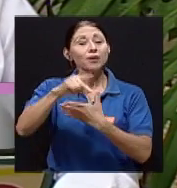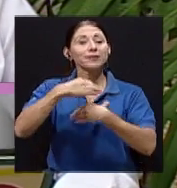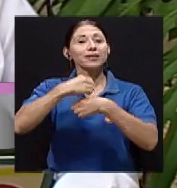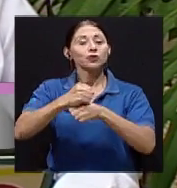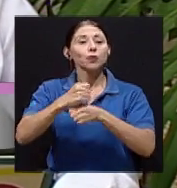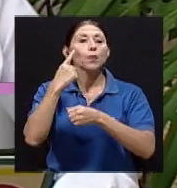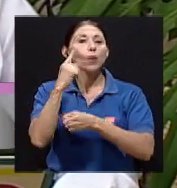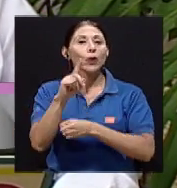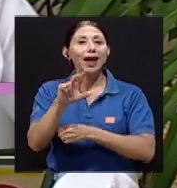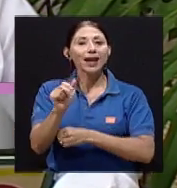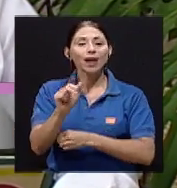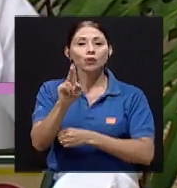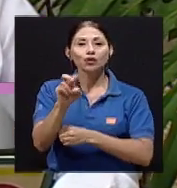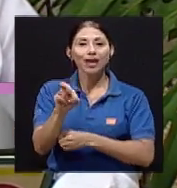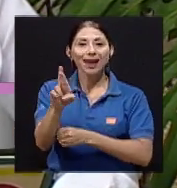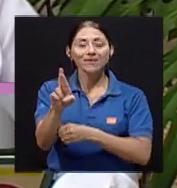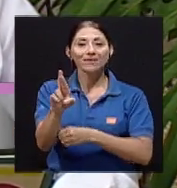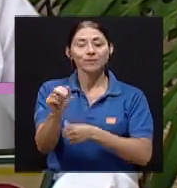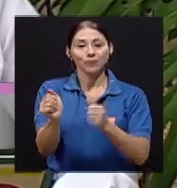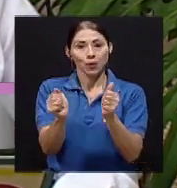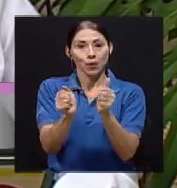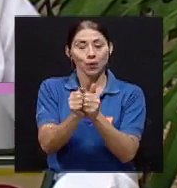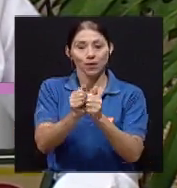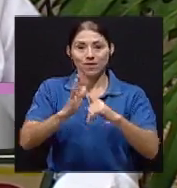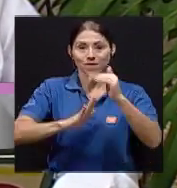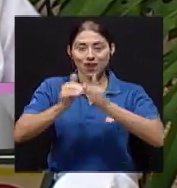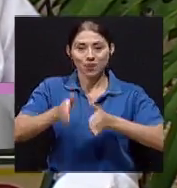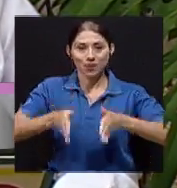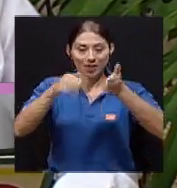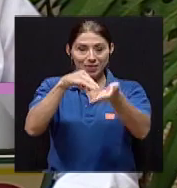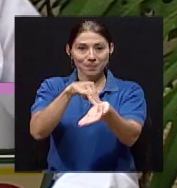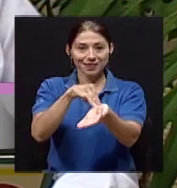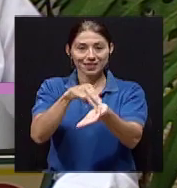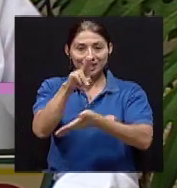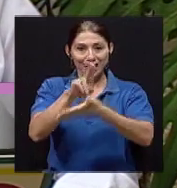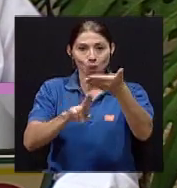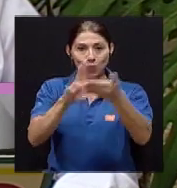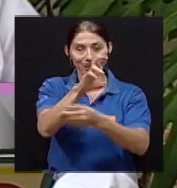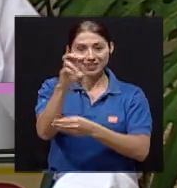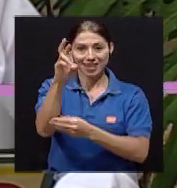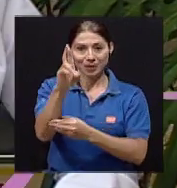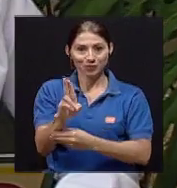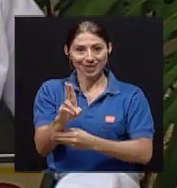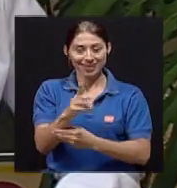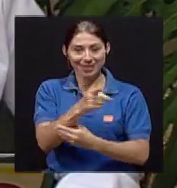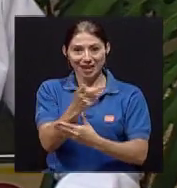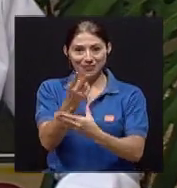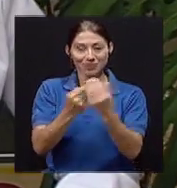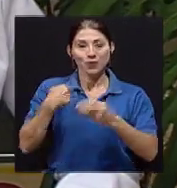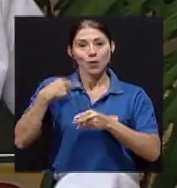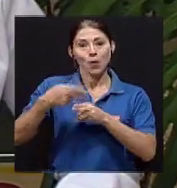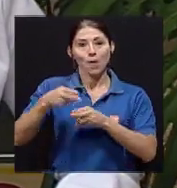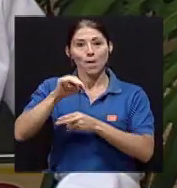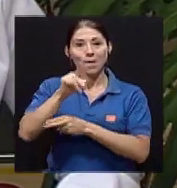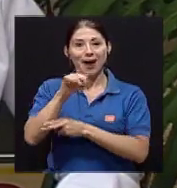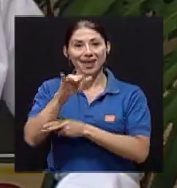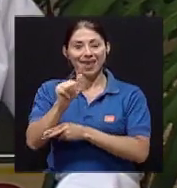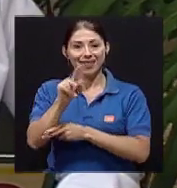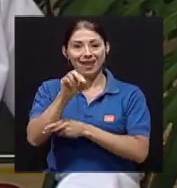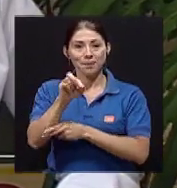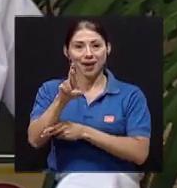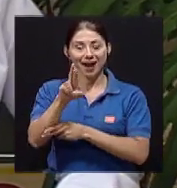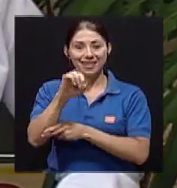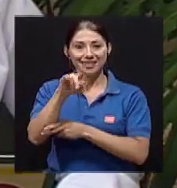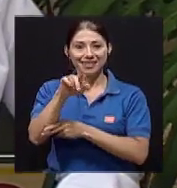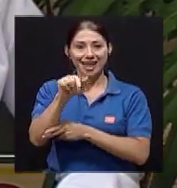UCR con la colaboración de la Facultad de Medicina de la Universidad de Costa Rica. Soy María del Mar Isaguirre y estaré con ustedes junto